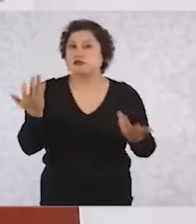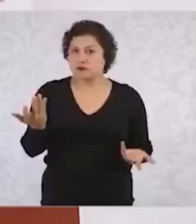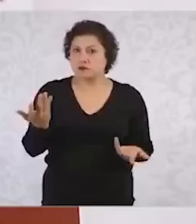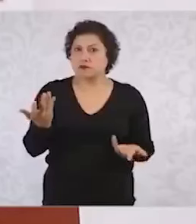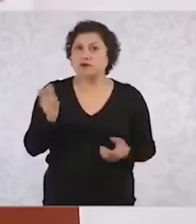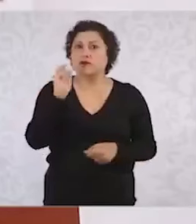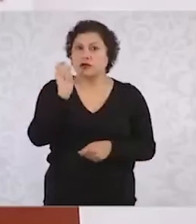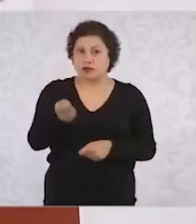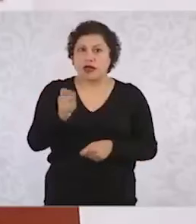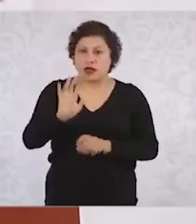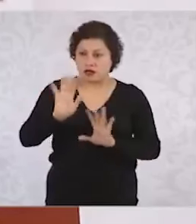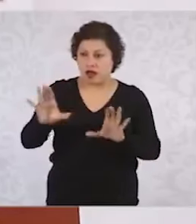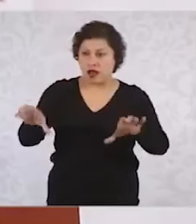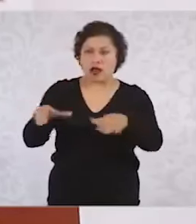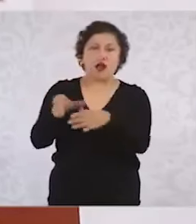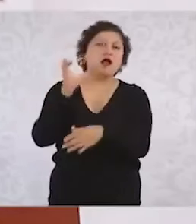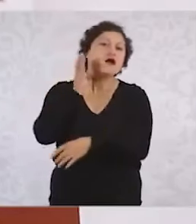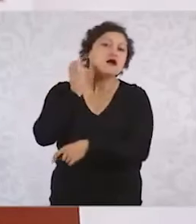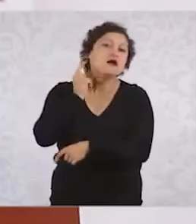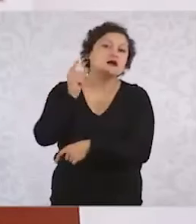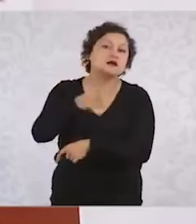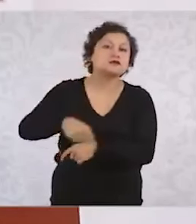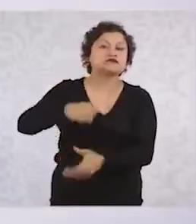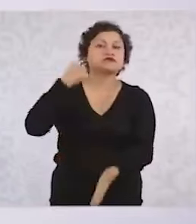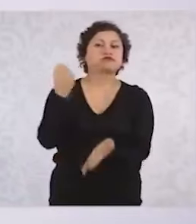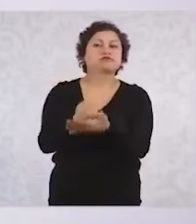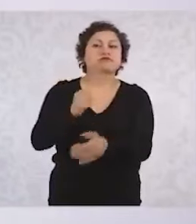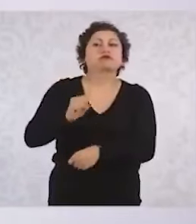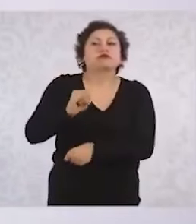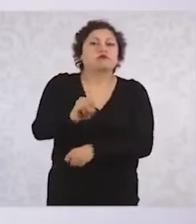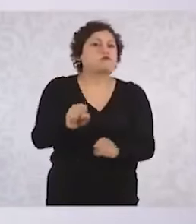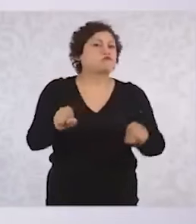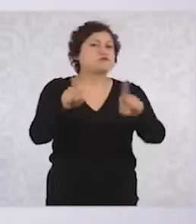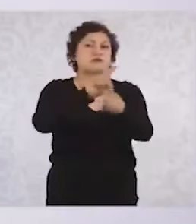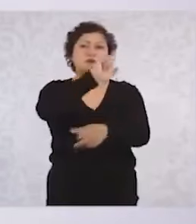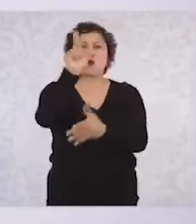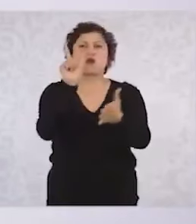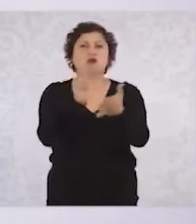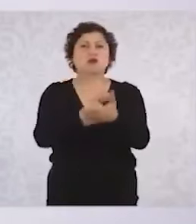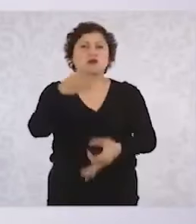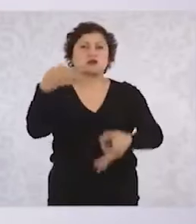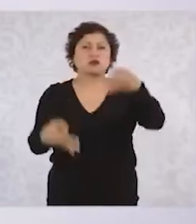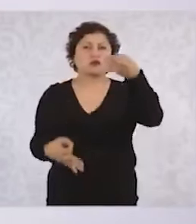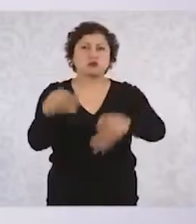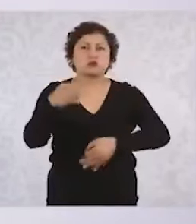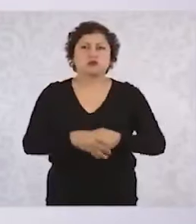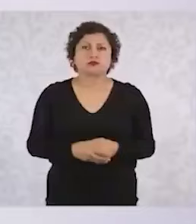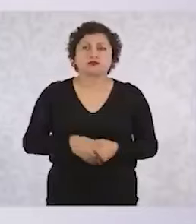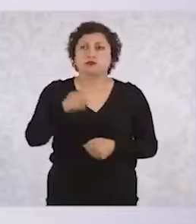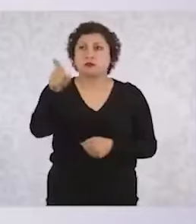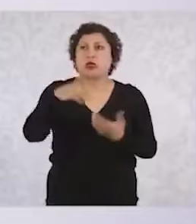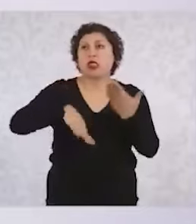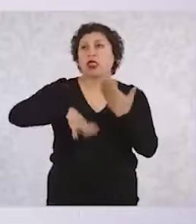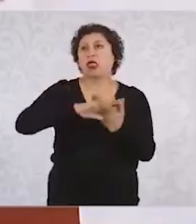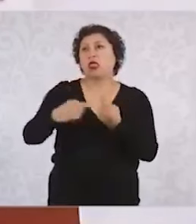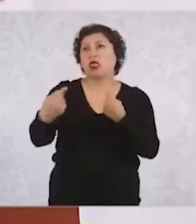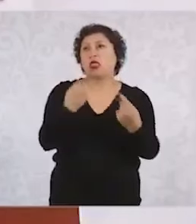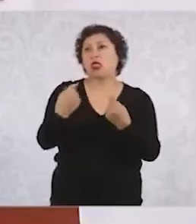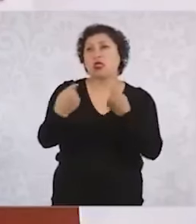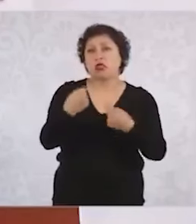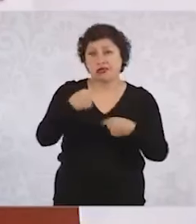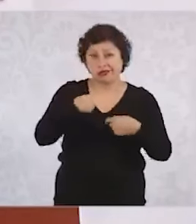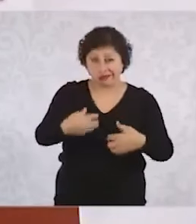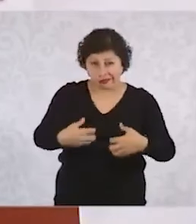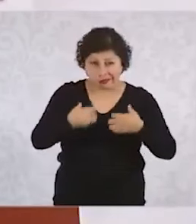en el Poder Judicial también. Entonces, primero, no vamos a caer en ninguna provocación. Segundo,